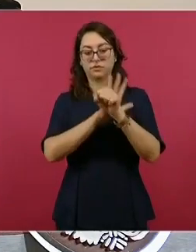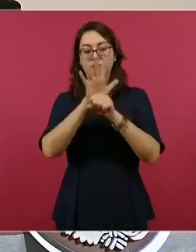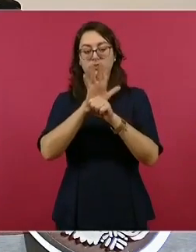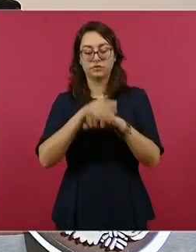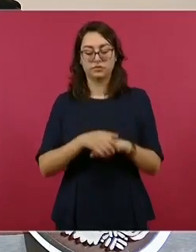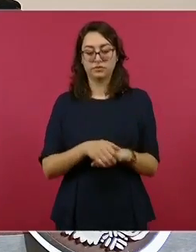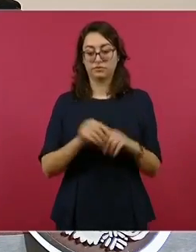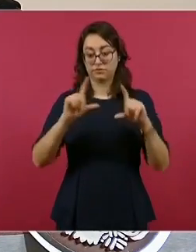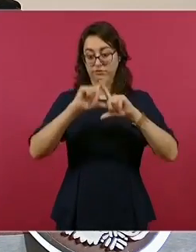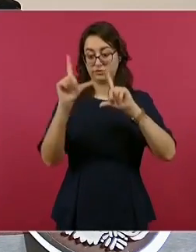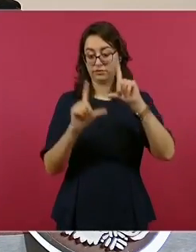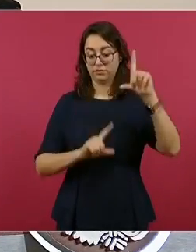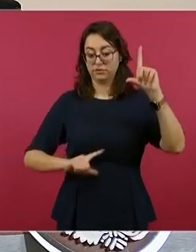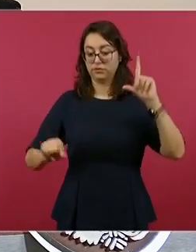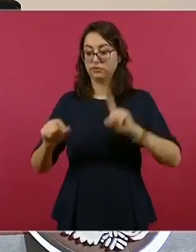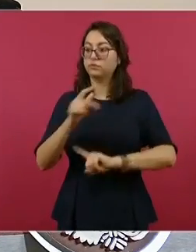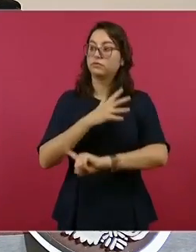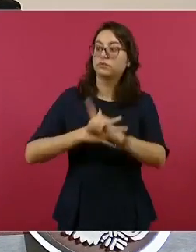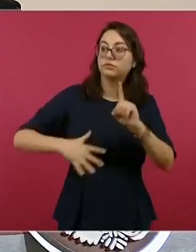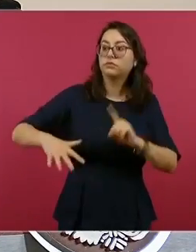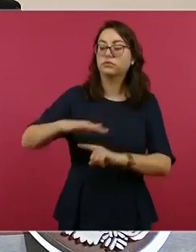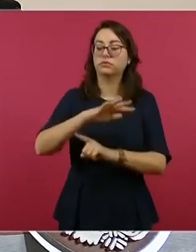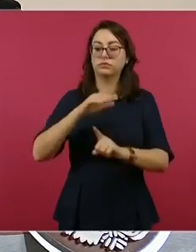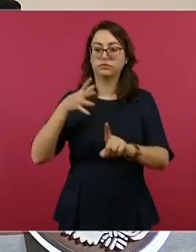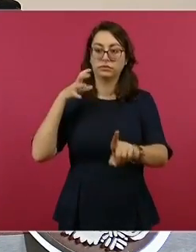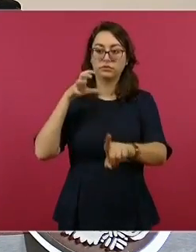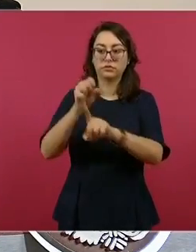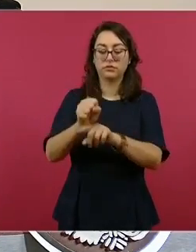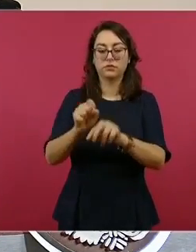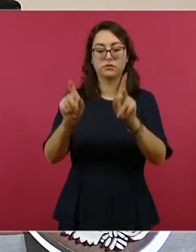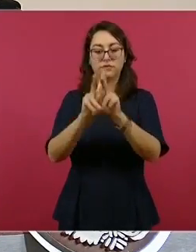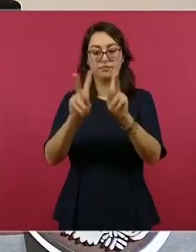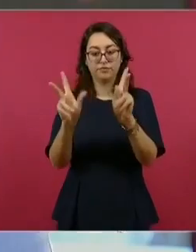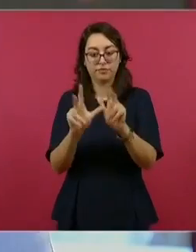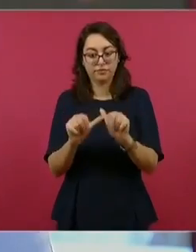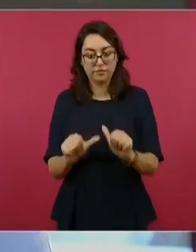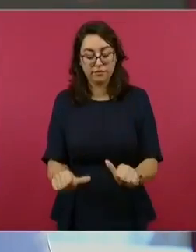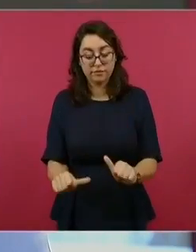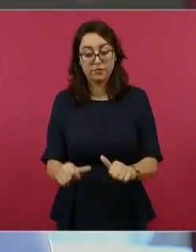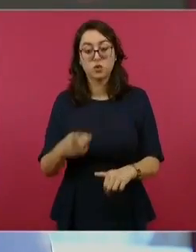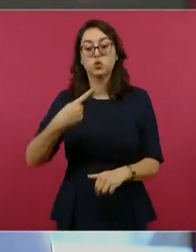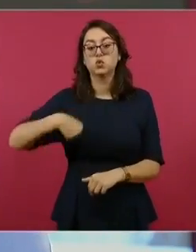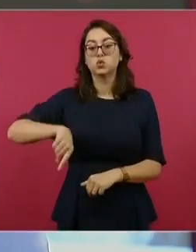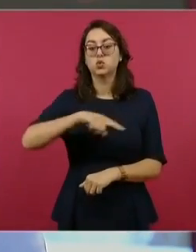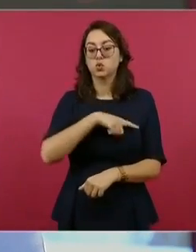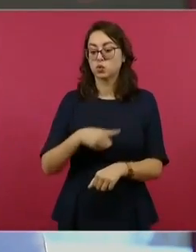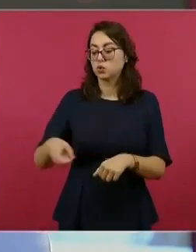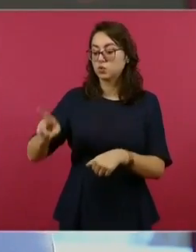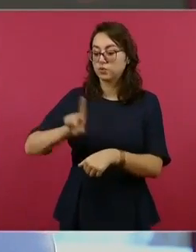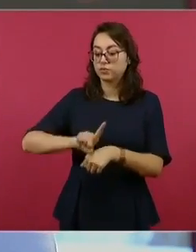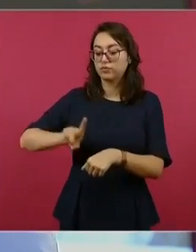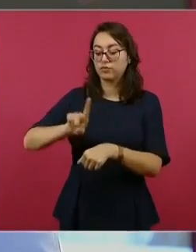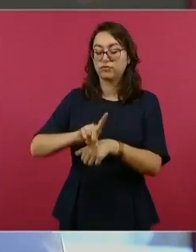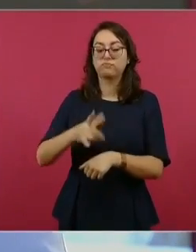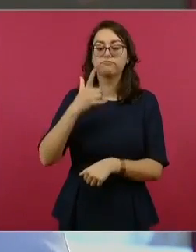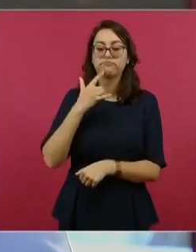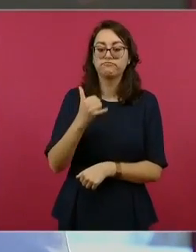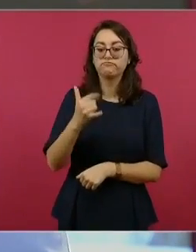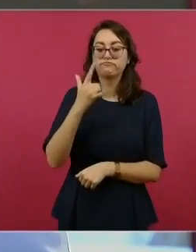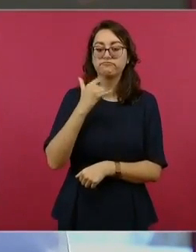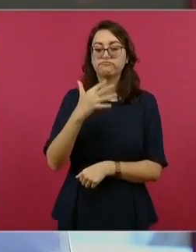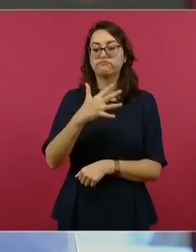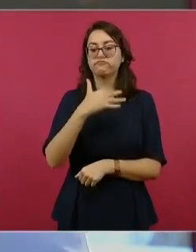y estamos haciendo nuestra tarea diariamente, rigiéndonos bajo los principios de cero